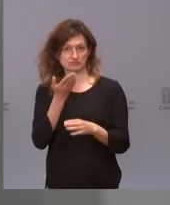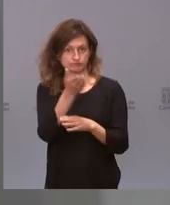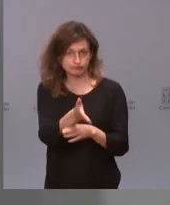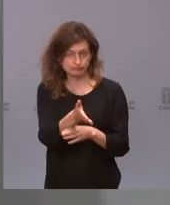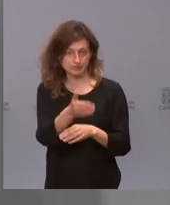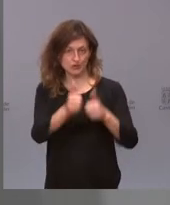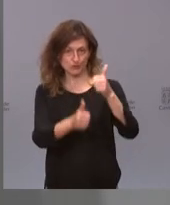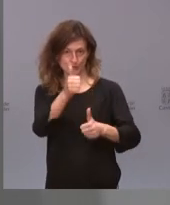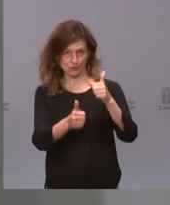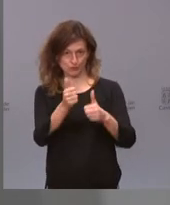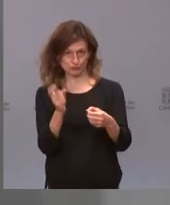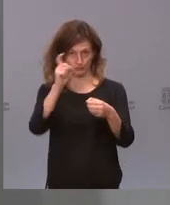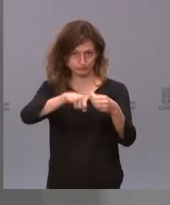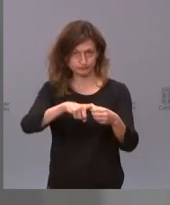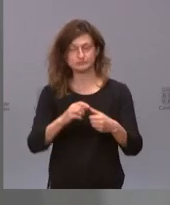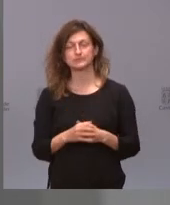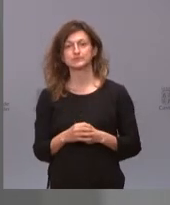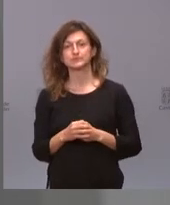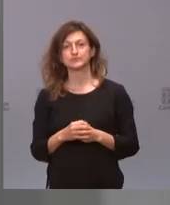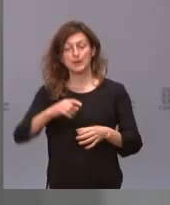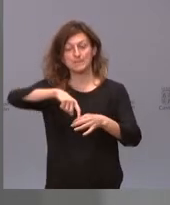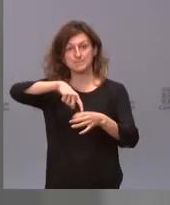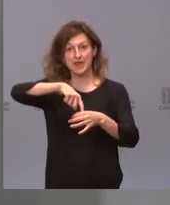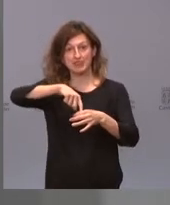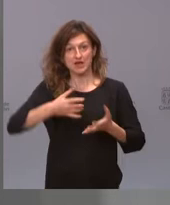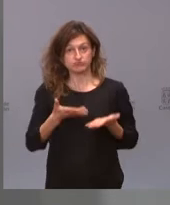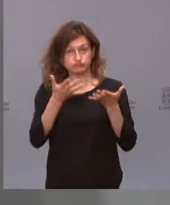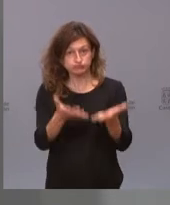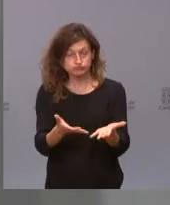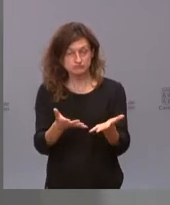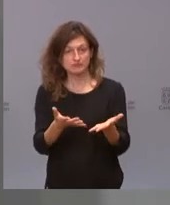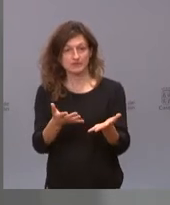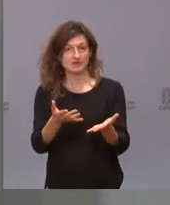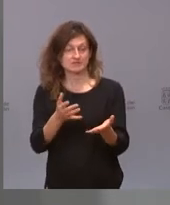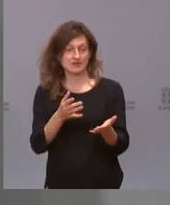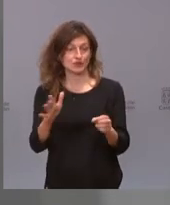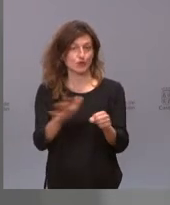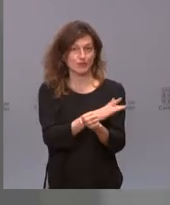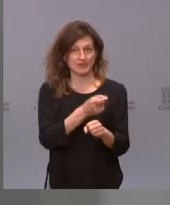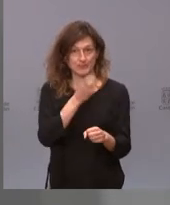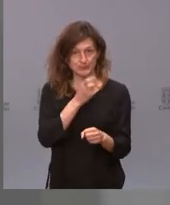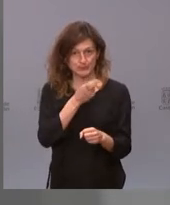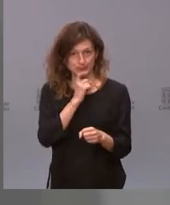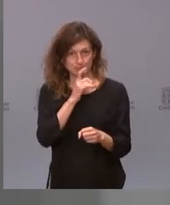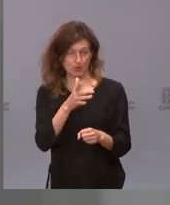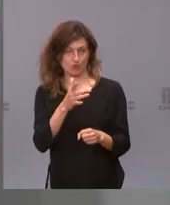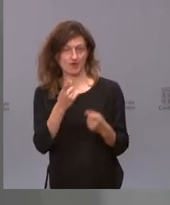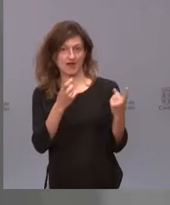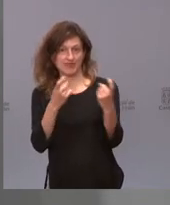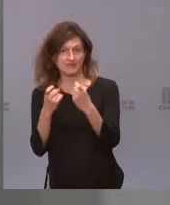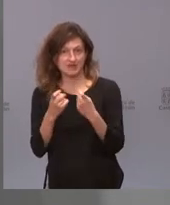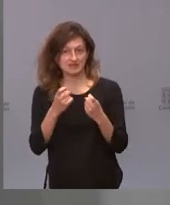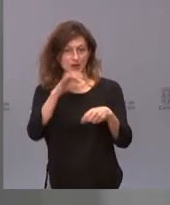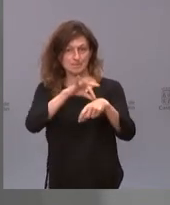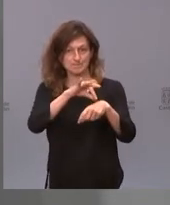concurso oposición. Las plazas que sacamos son sitios de difícil cobertura, sitios en los que necesitamos que haya